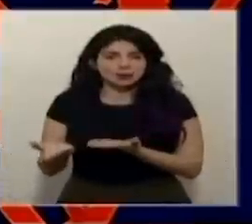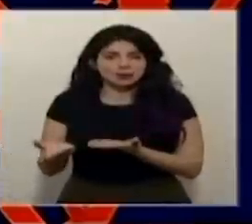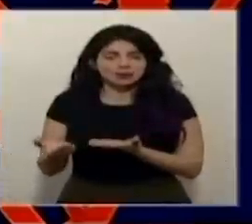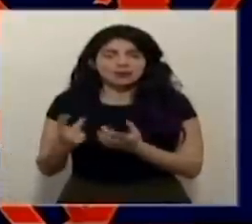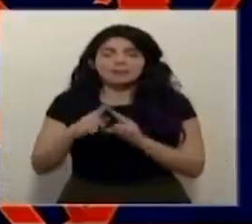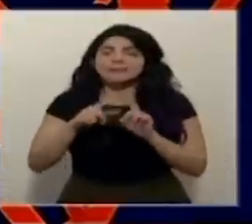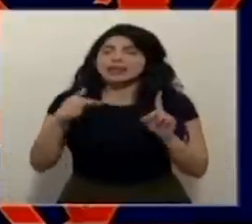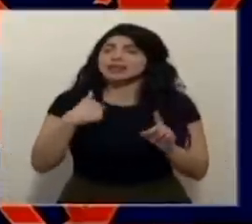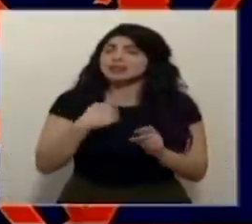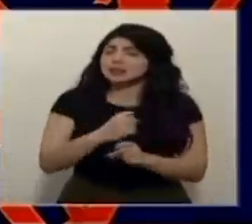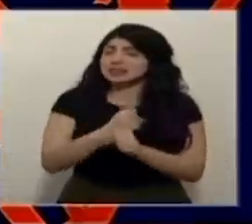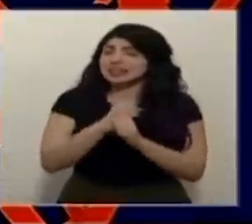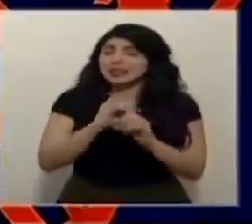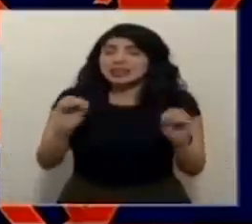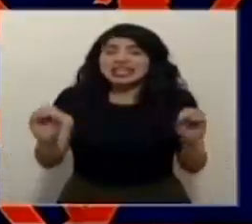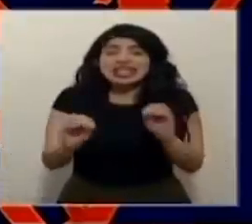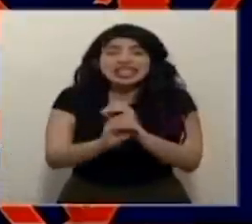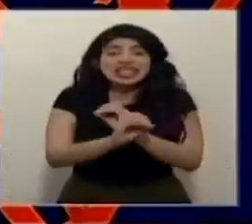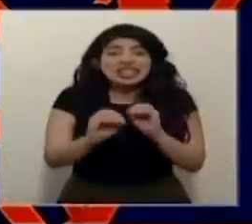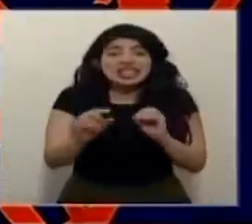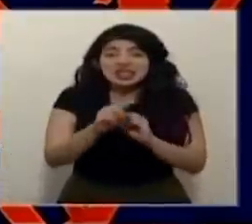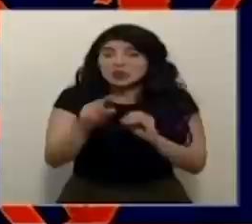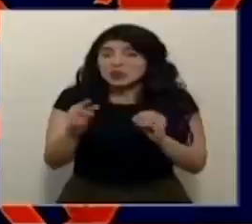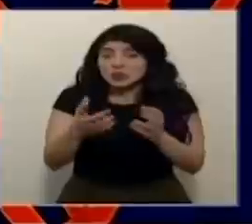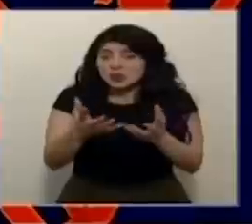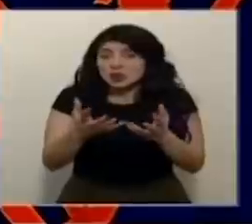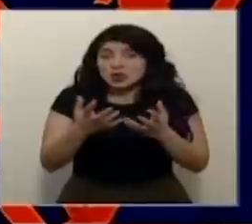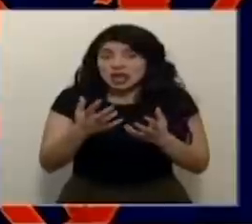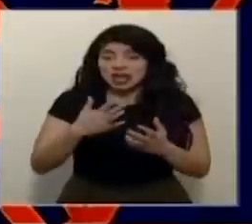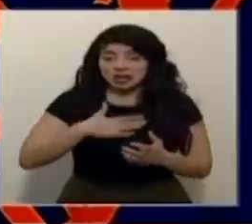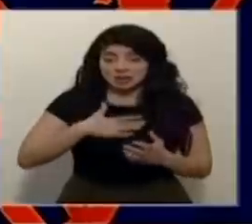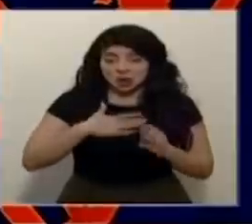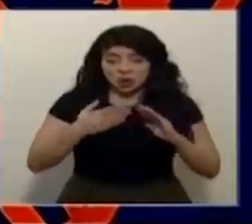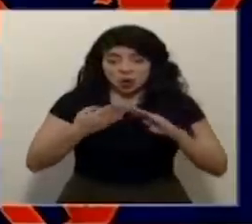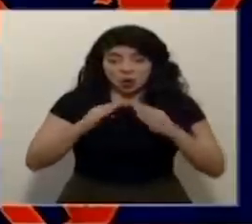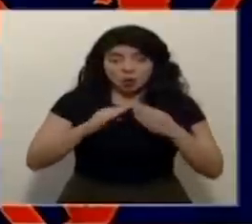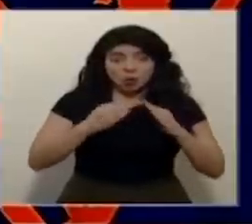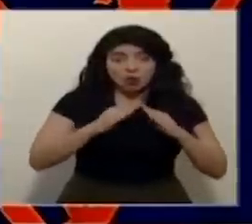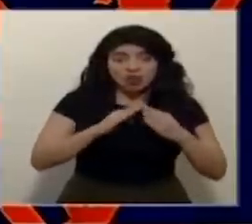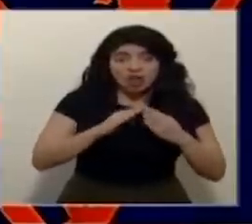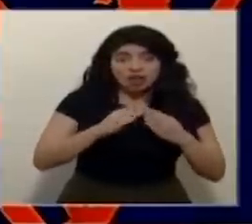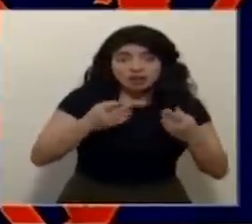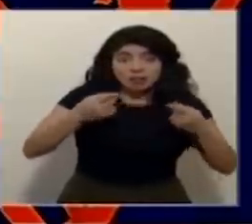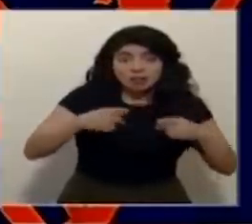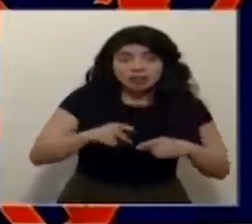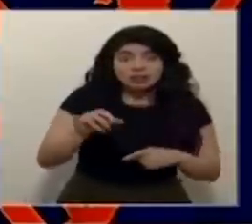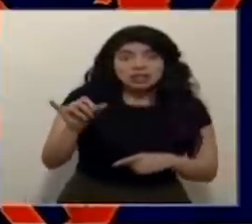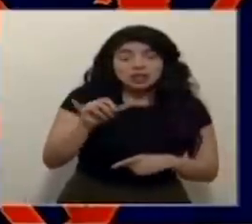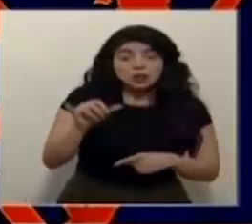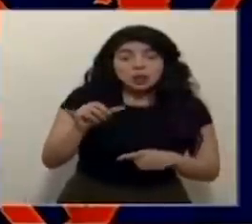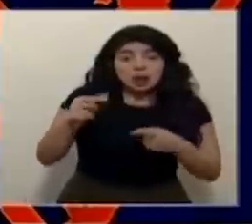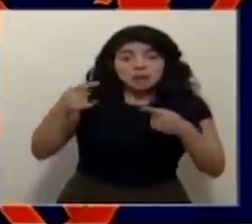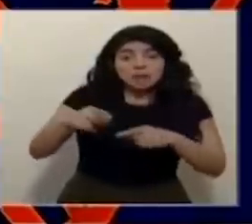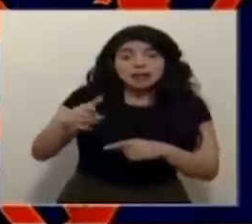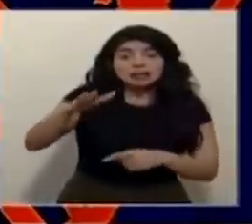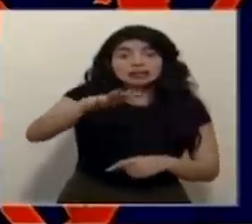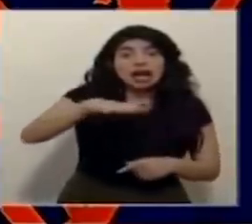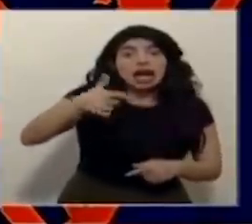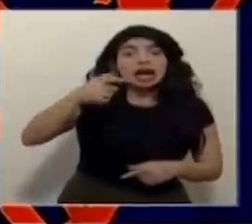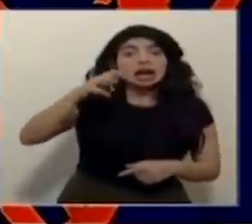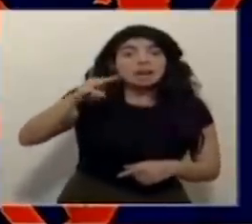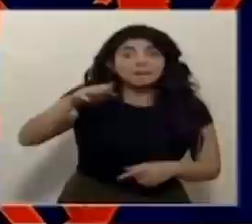nadie ninguno de nosotros quiere que en nuestras comunidades pase lo que está pasando en estos momentos en el gran área